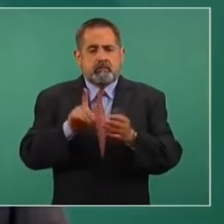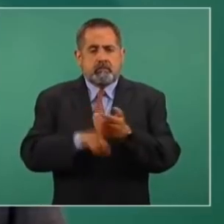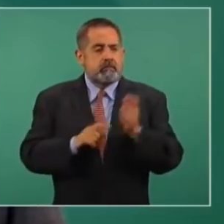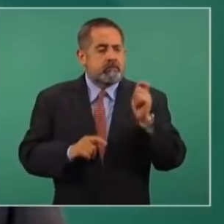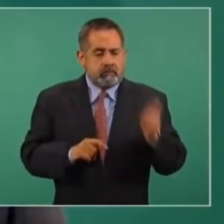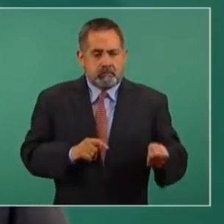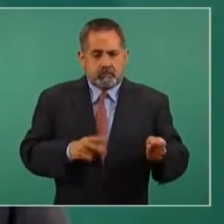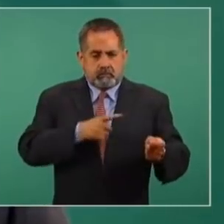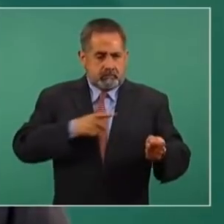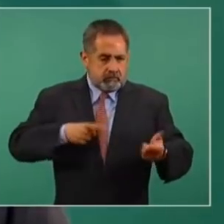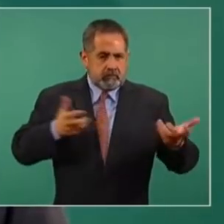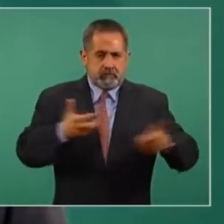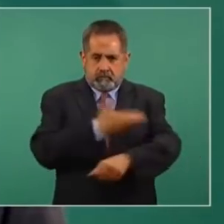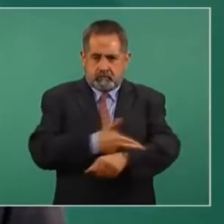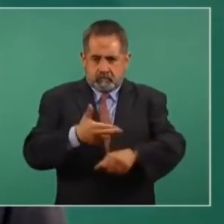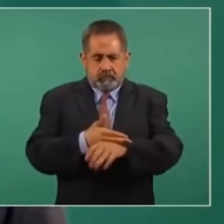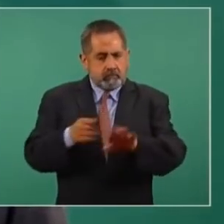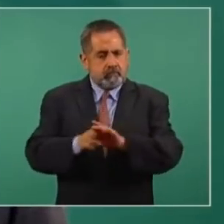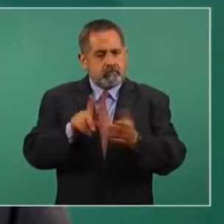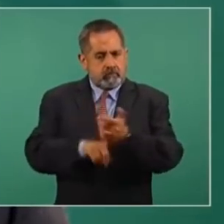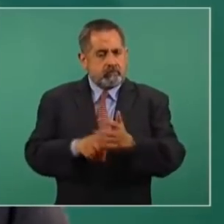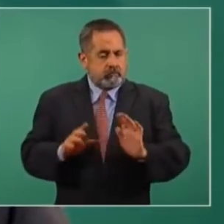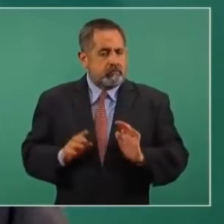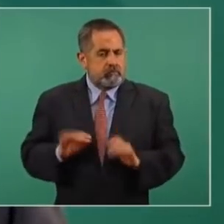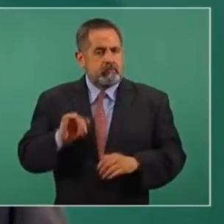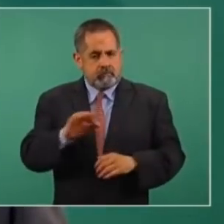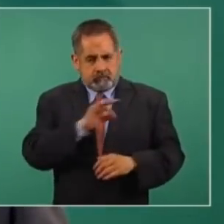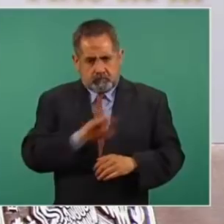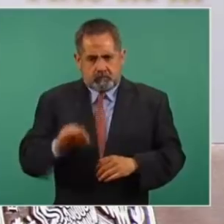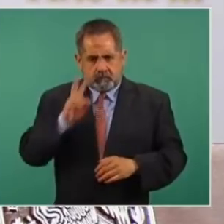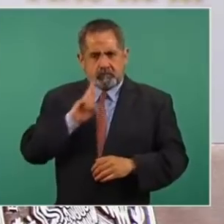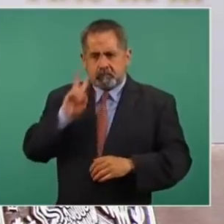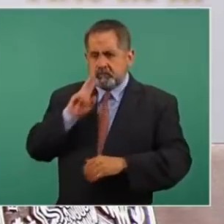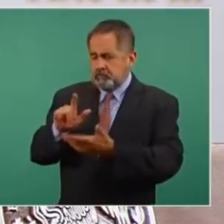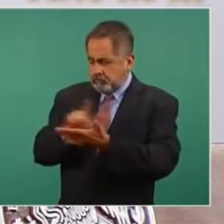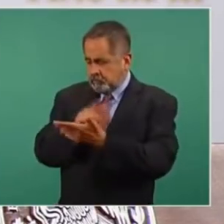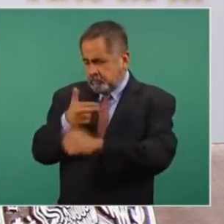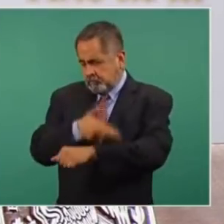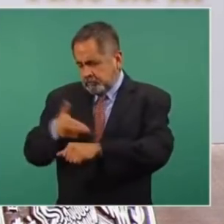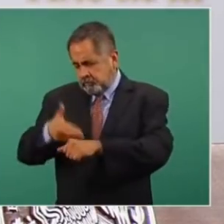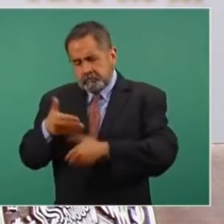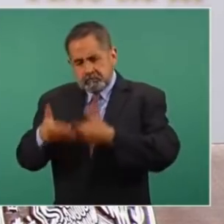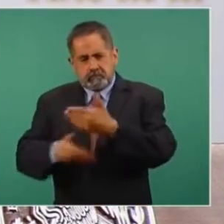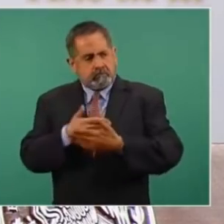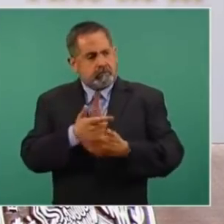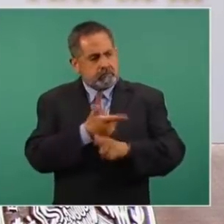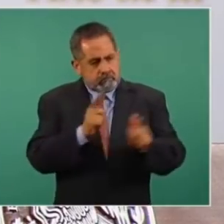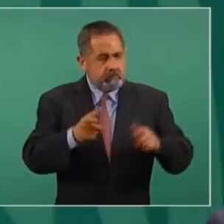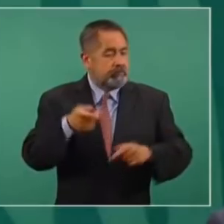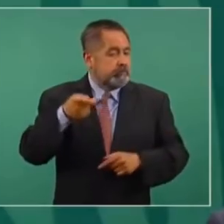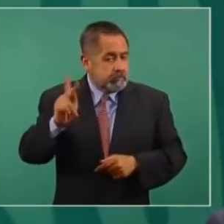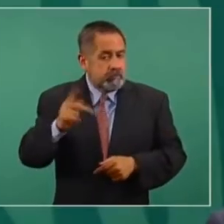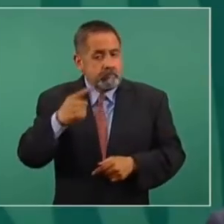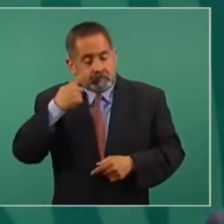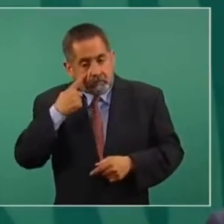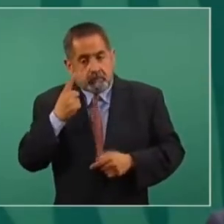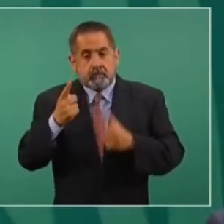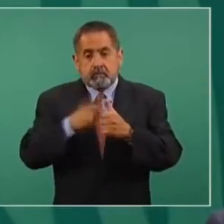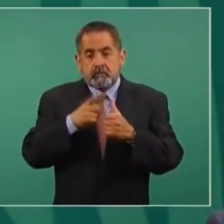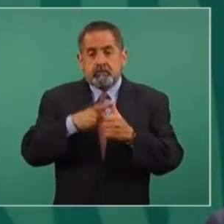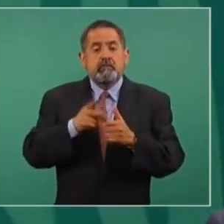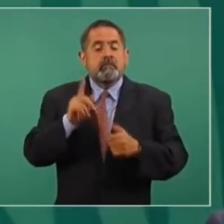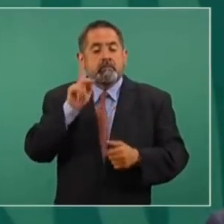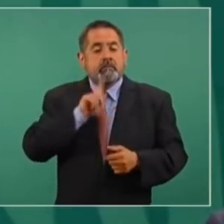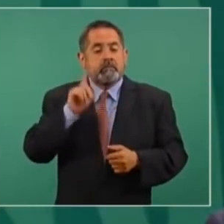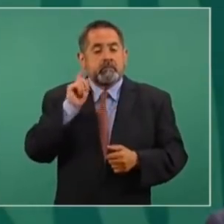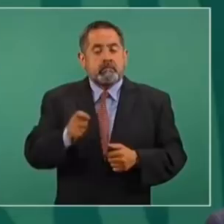actuar. Entonces, sí hay mecanismos legales. Lo único es que se